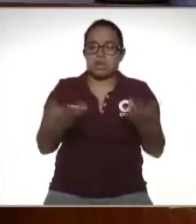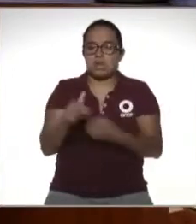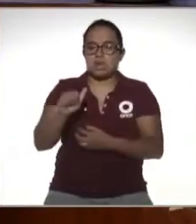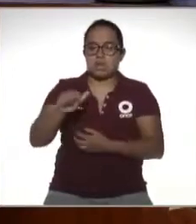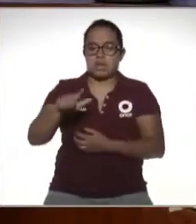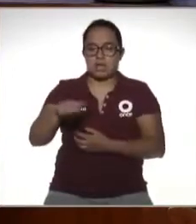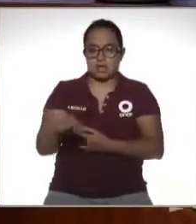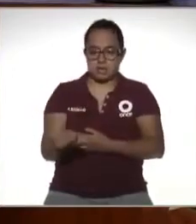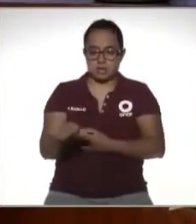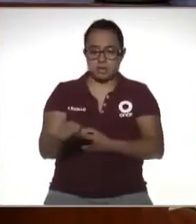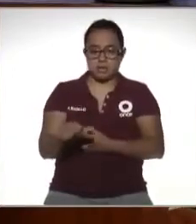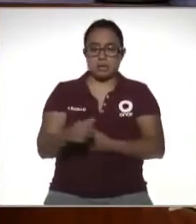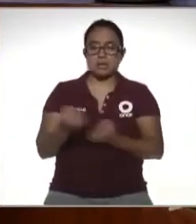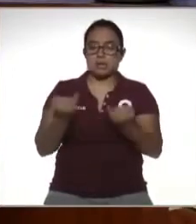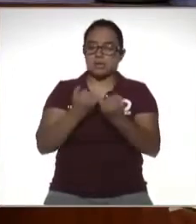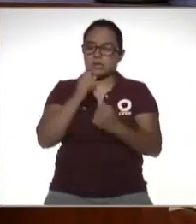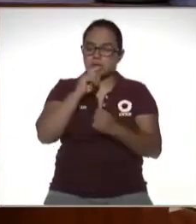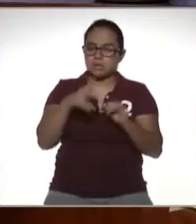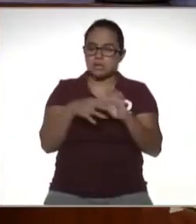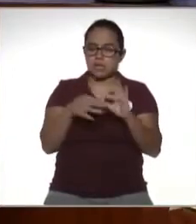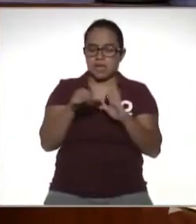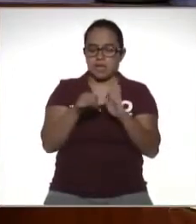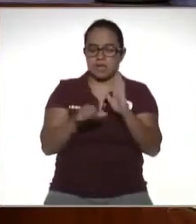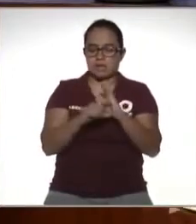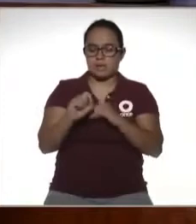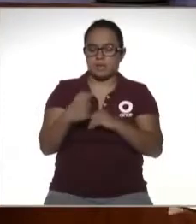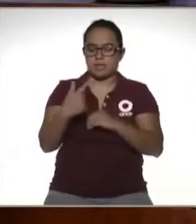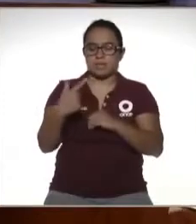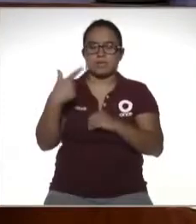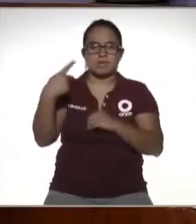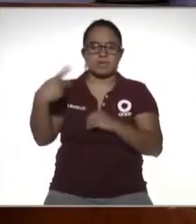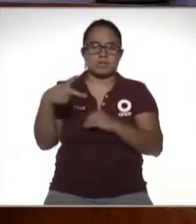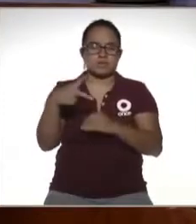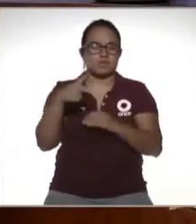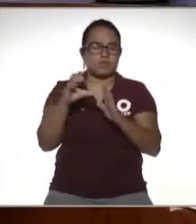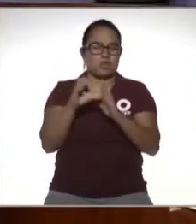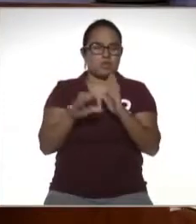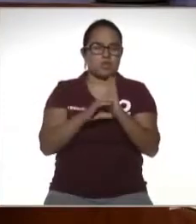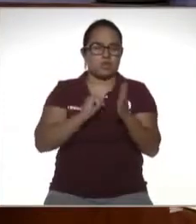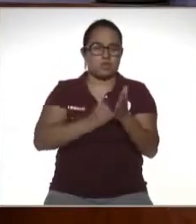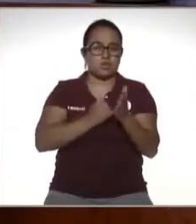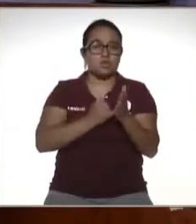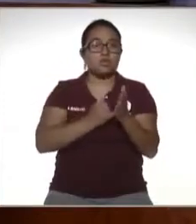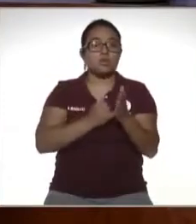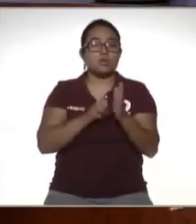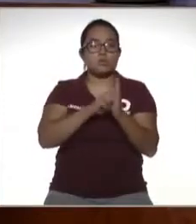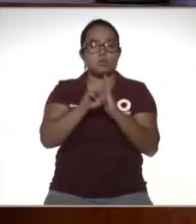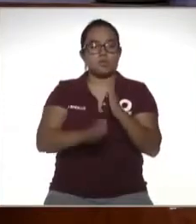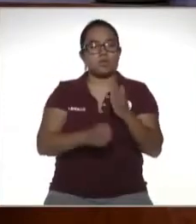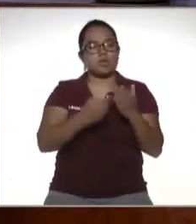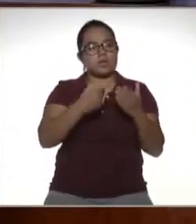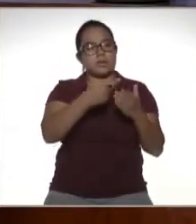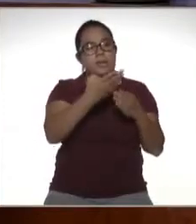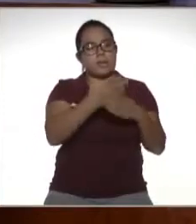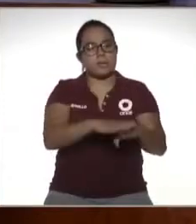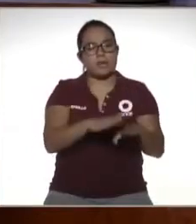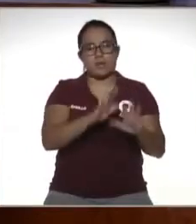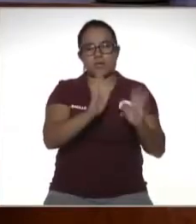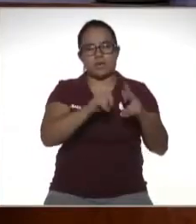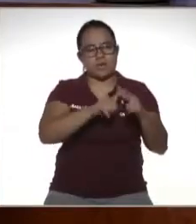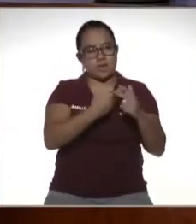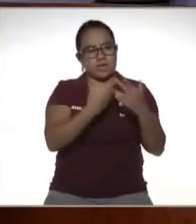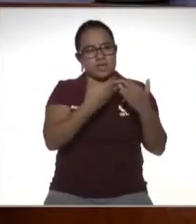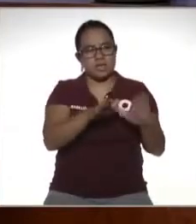y también nos señala por ejemplo el artículo 27 del código fiscal que una persona que abre una cuenta por ejemplo una cuenta bancaria en una